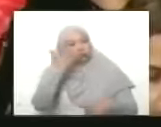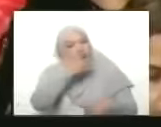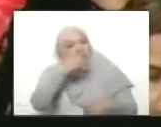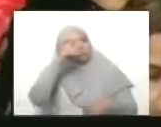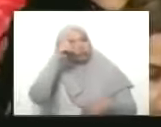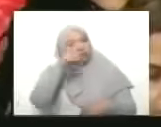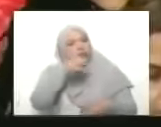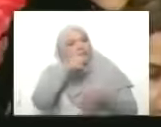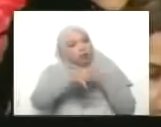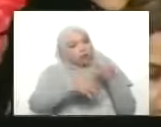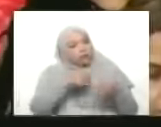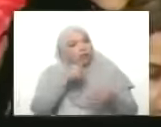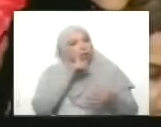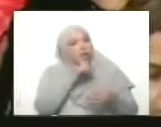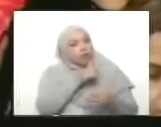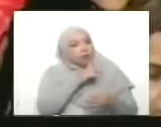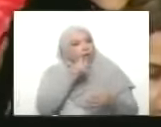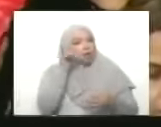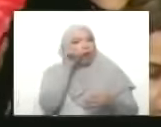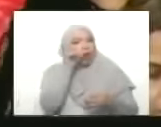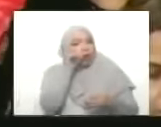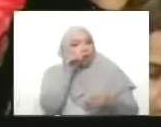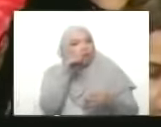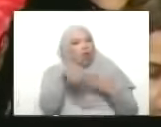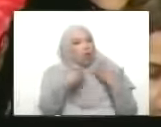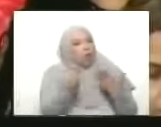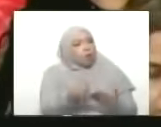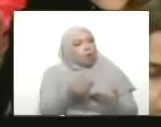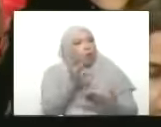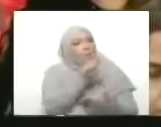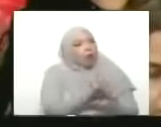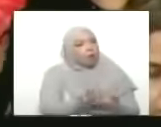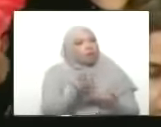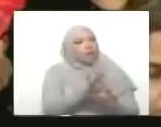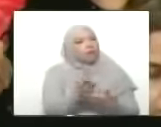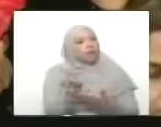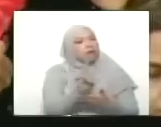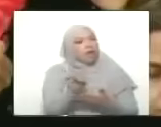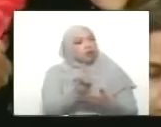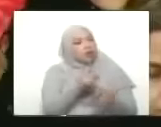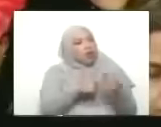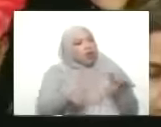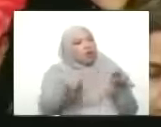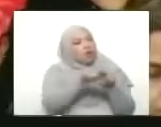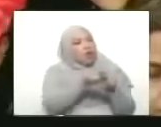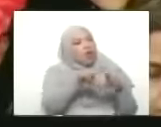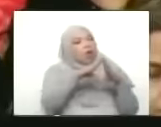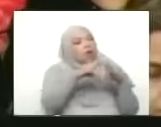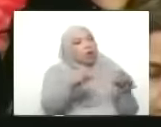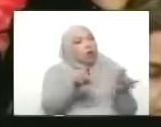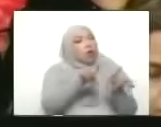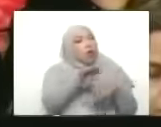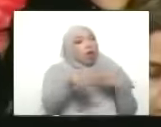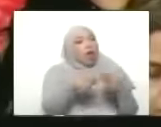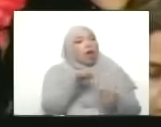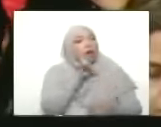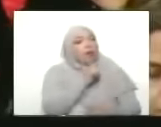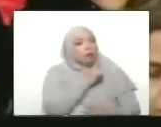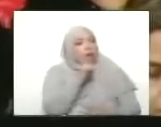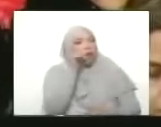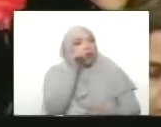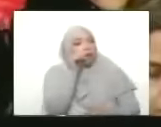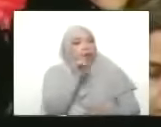digamos referentes que necesita la mujer como el hombre para sentir que su camino es